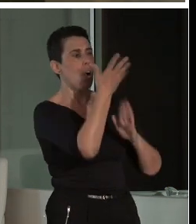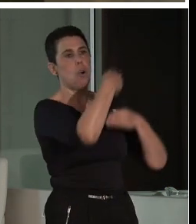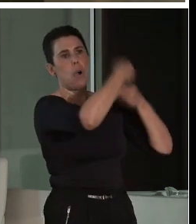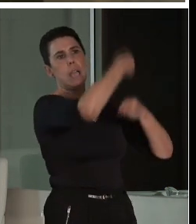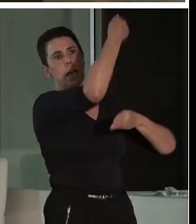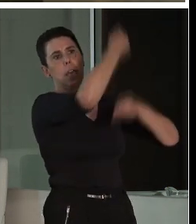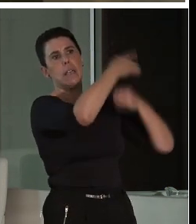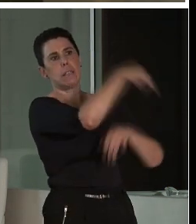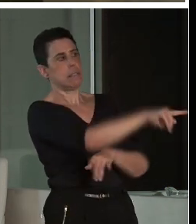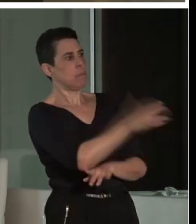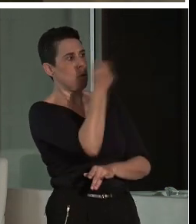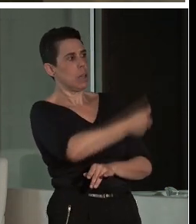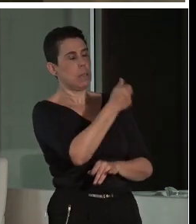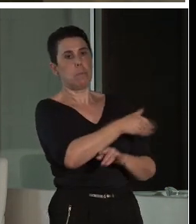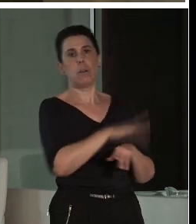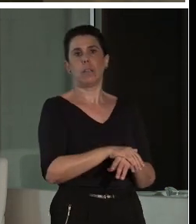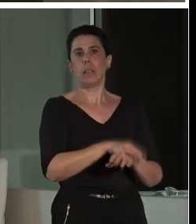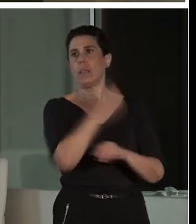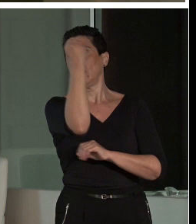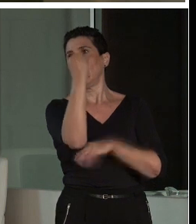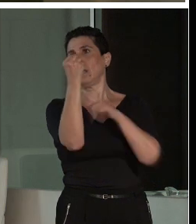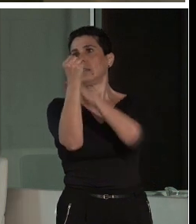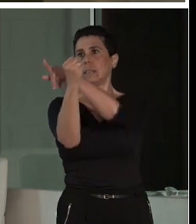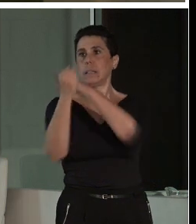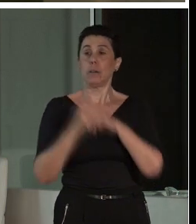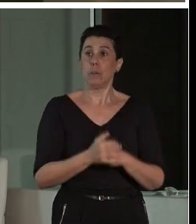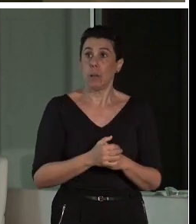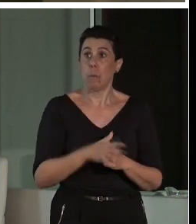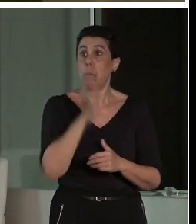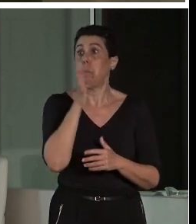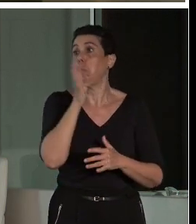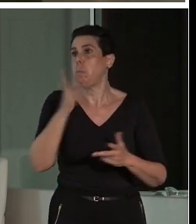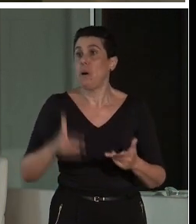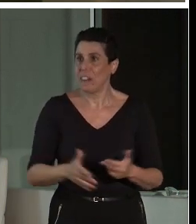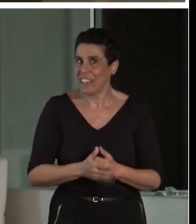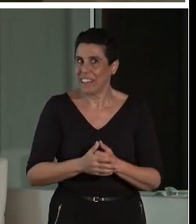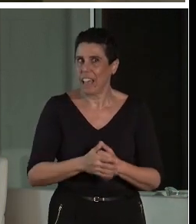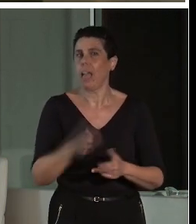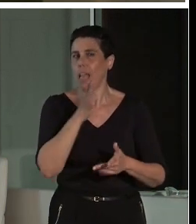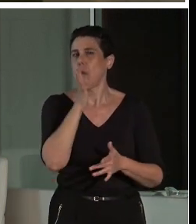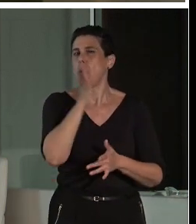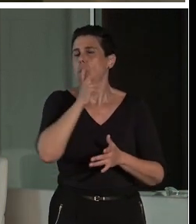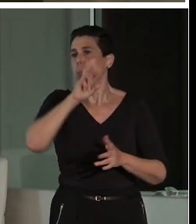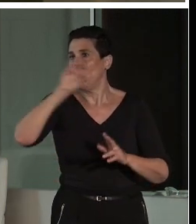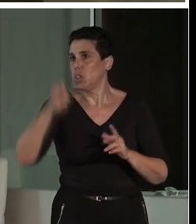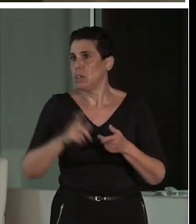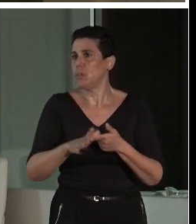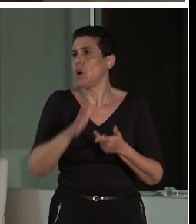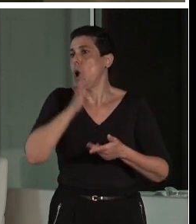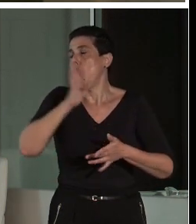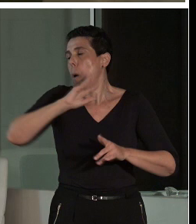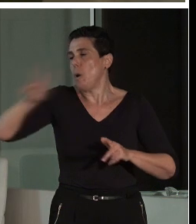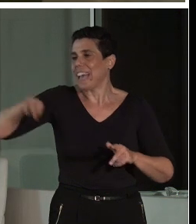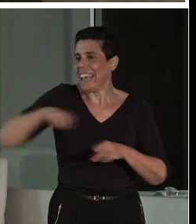en esa columna? Por las razones más variopintas. Porque la superficie de encaminamiento lo lleve por ahí,